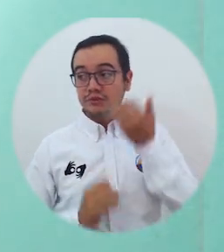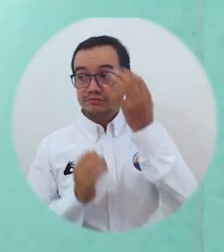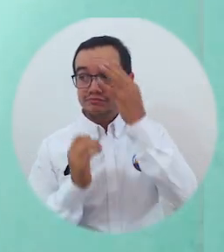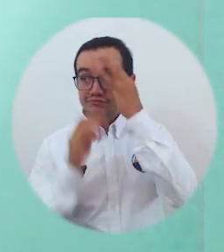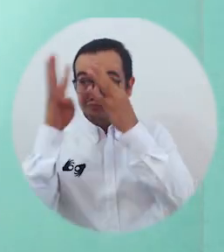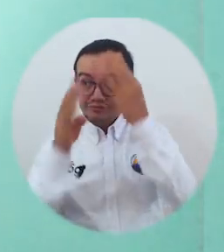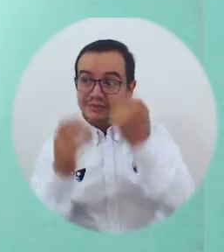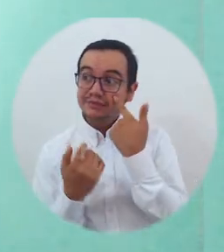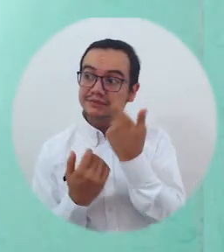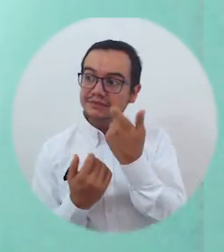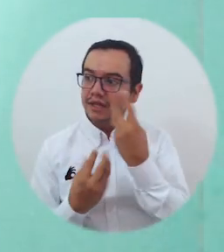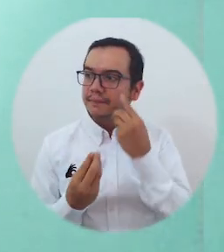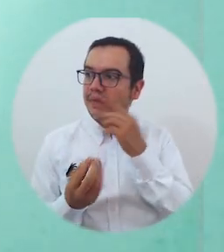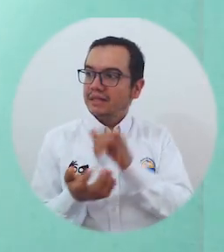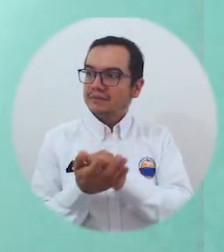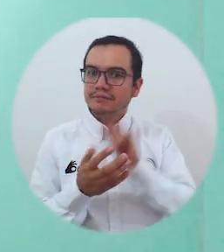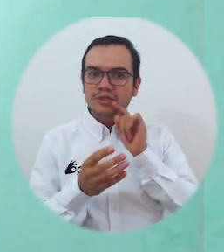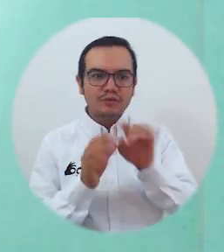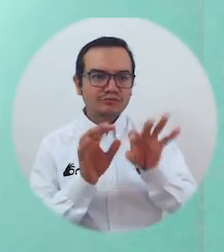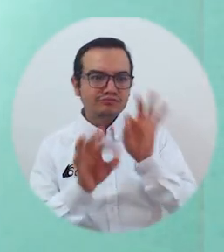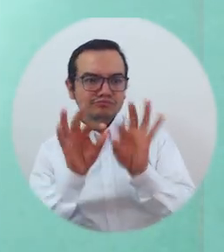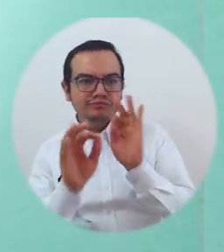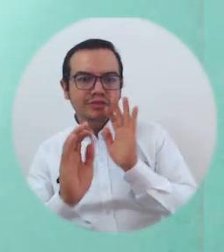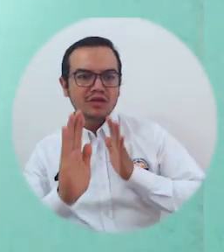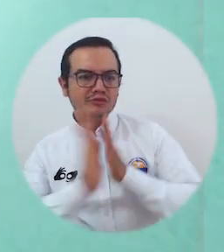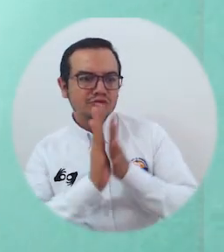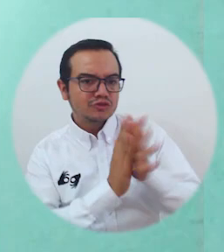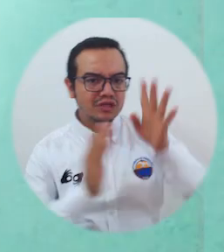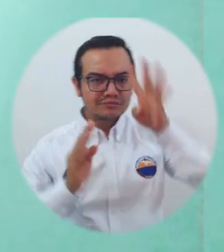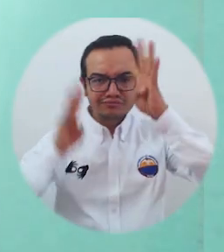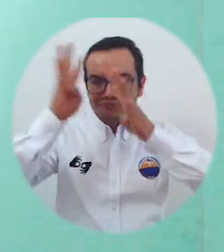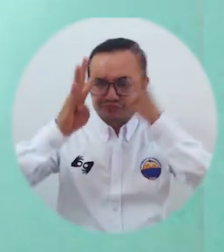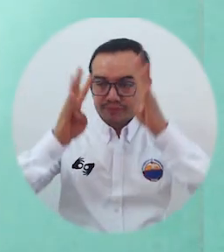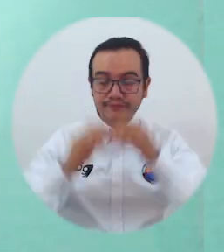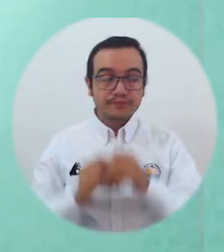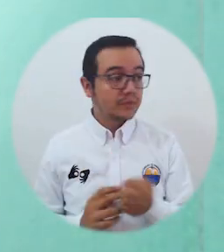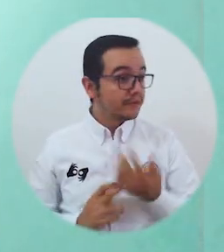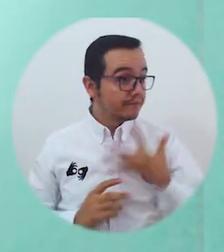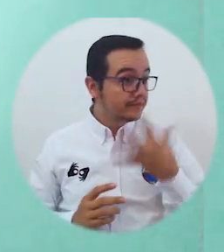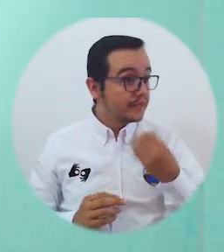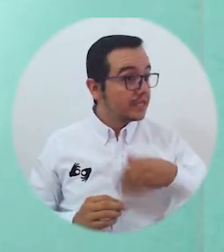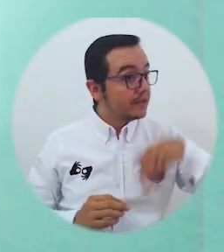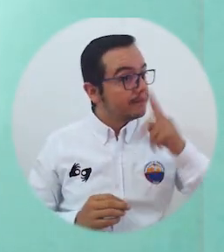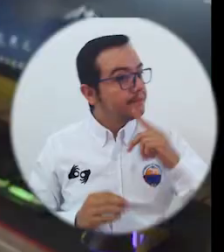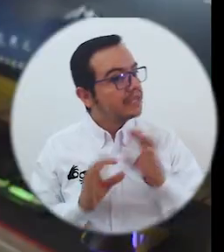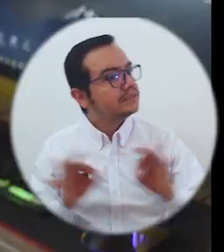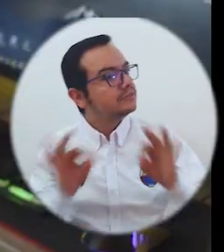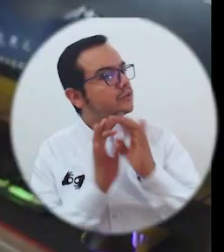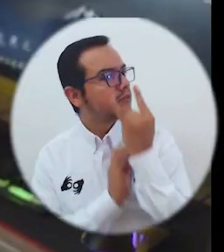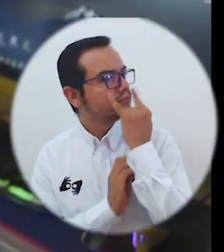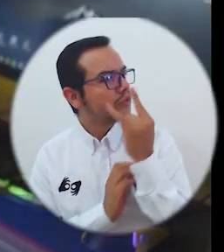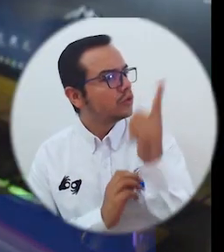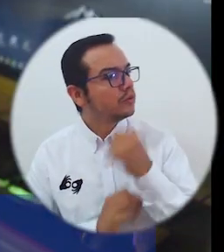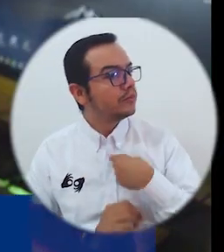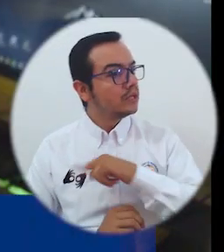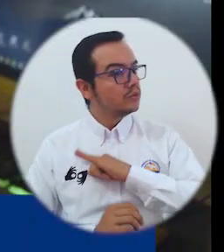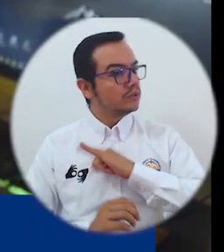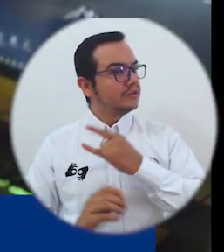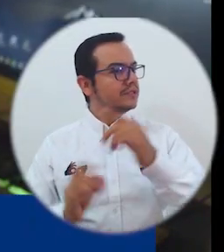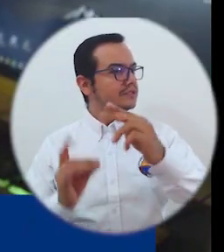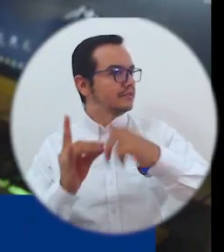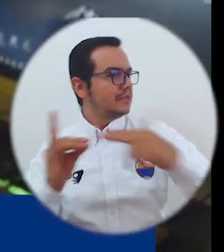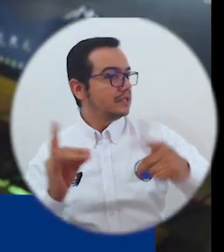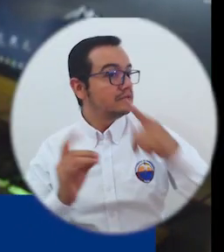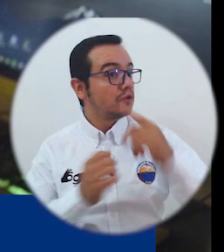una excelente iniciativa y sobre todo porque permite contar y permite ser creativos. Algo muy interesante y más